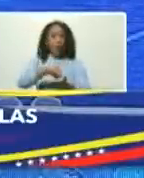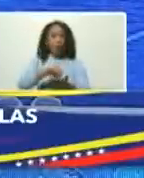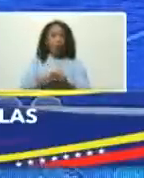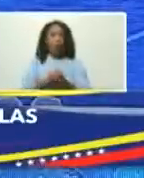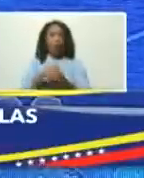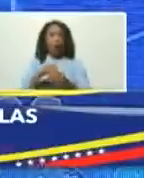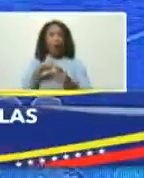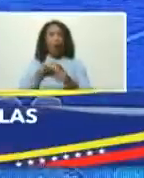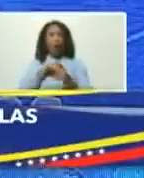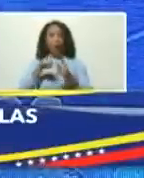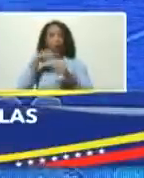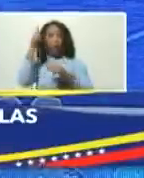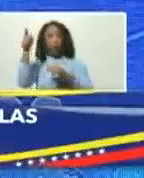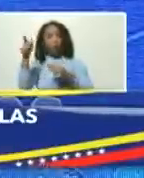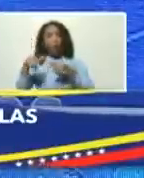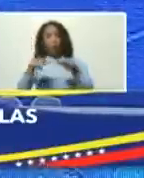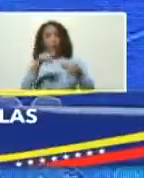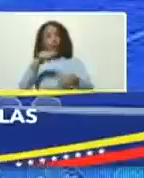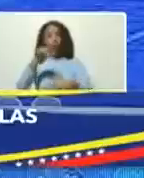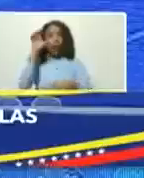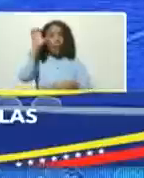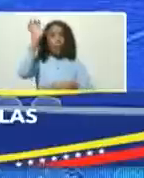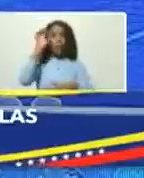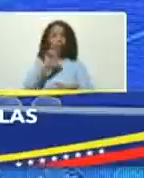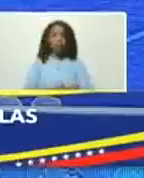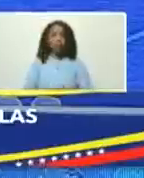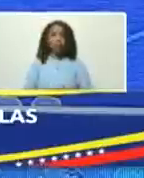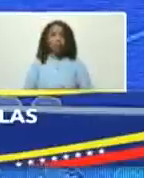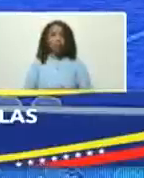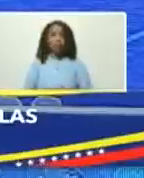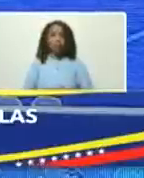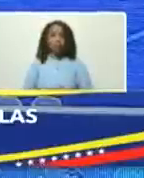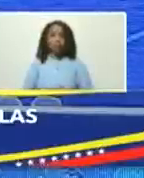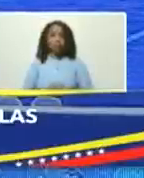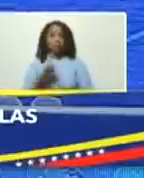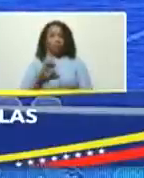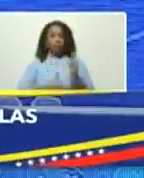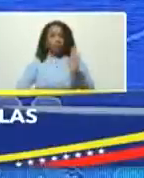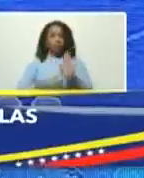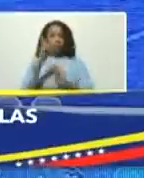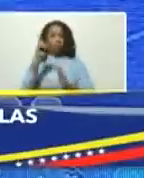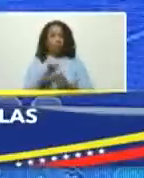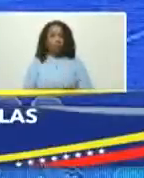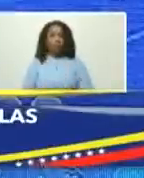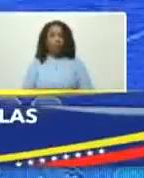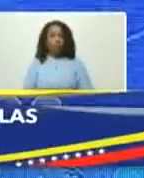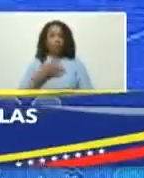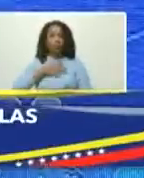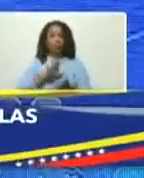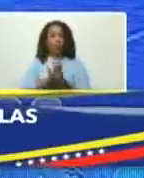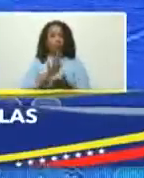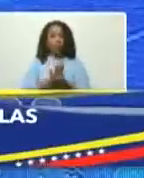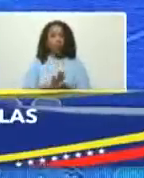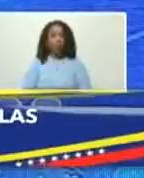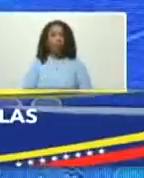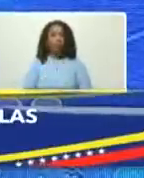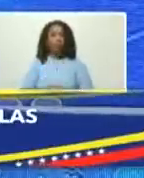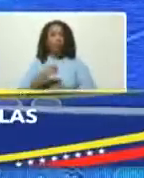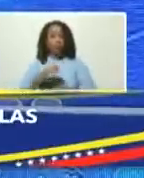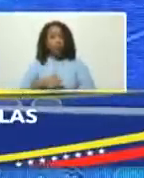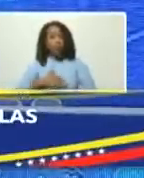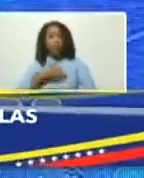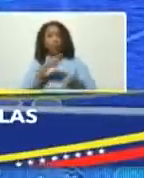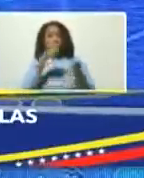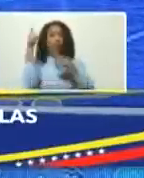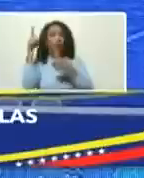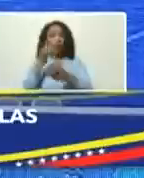el occidente hacia el oriente un desarrollo equilibrado armónico que nos pueda llevar